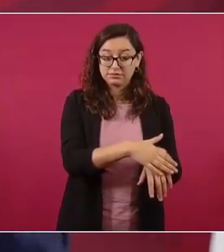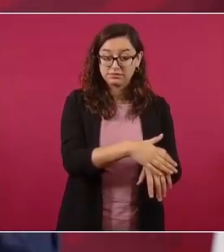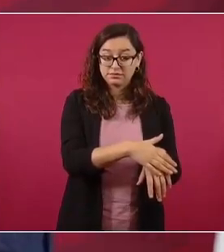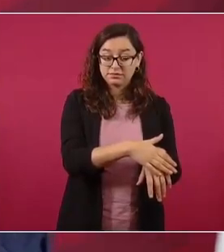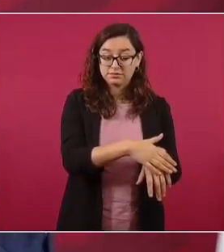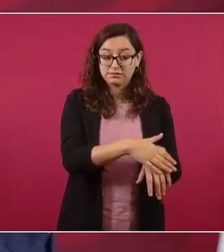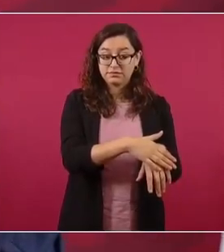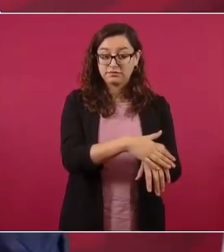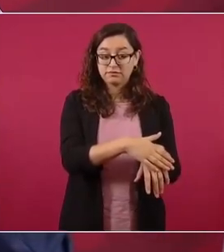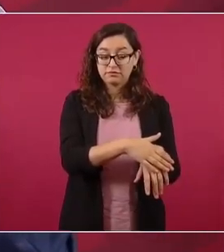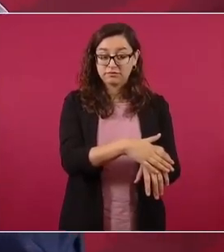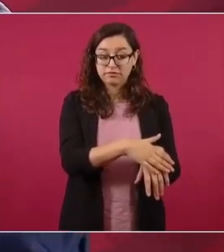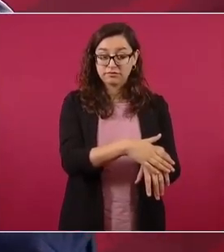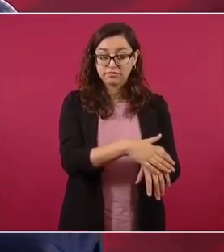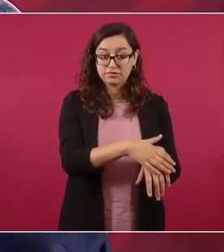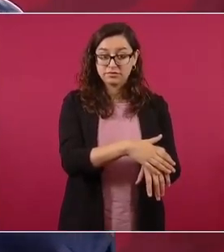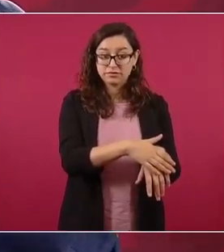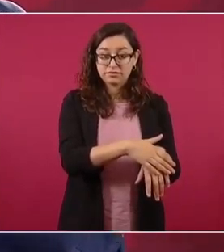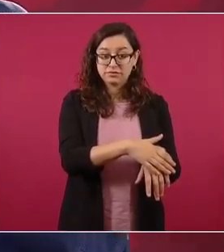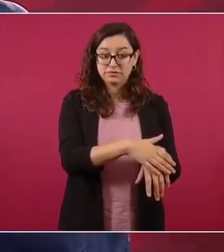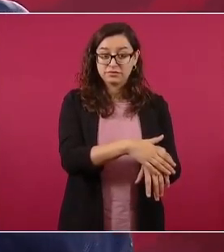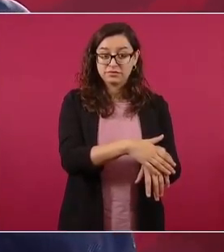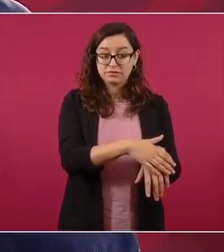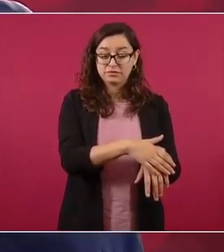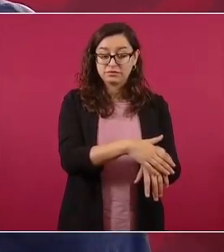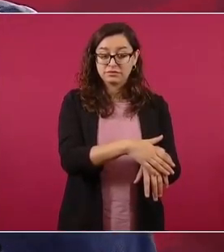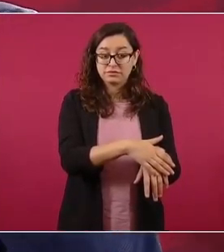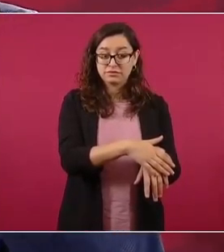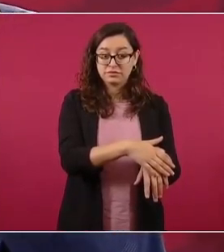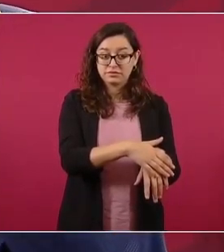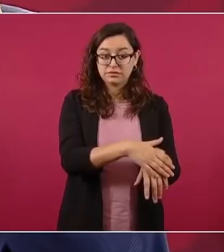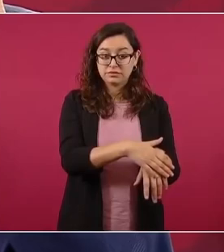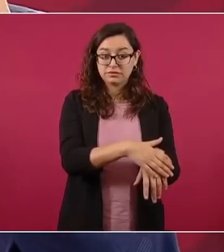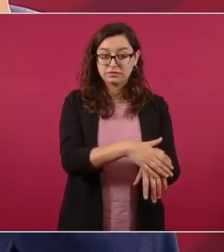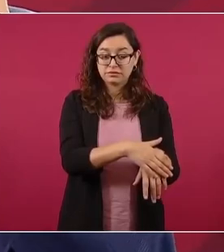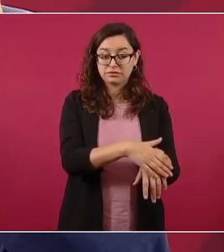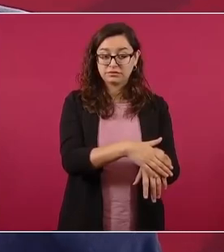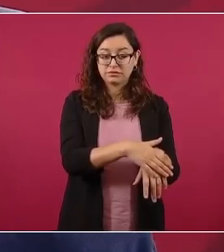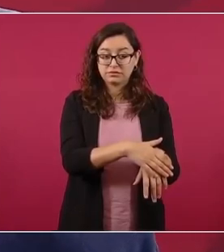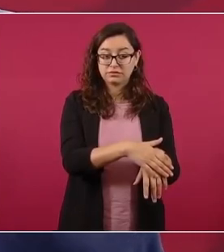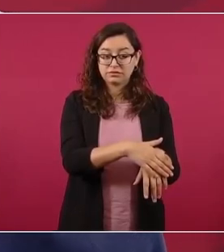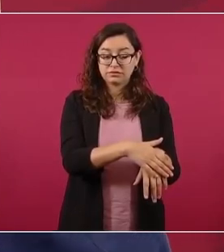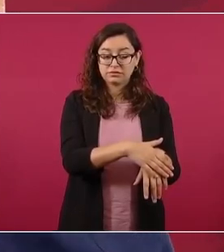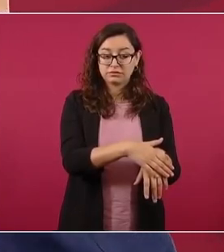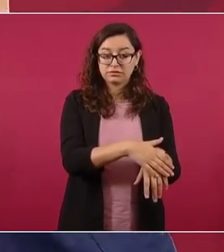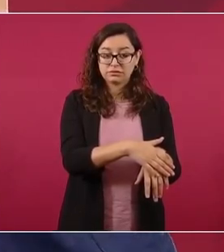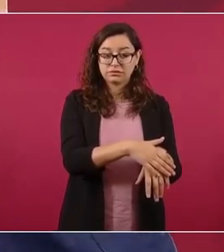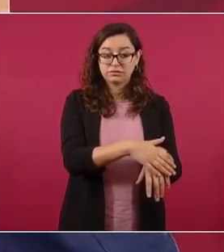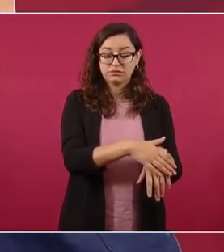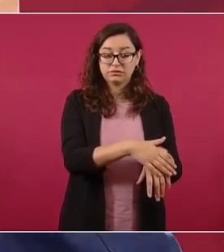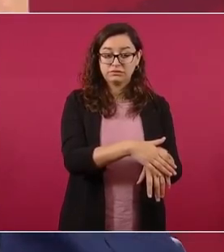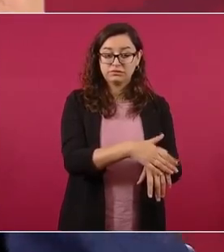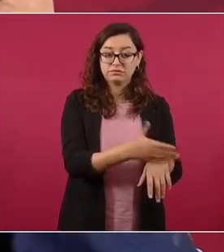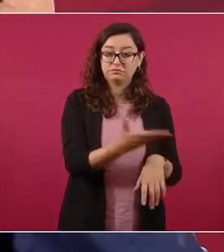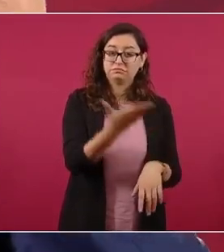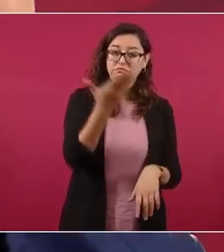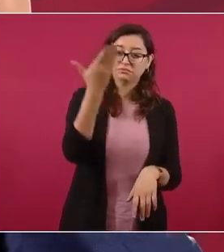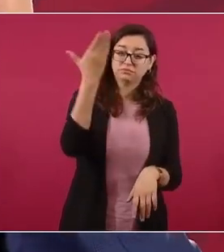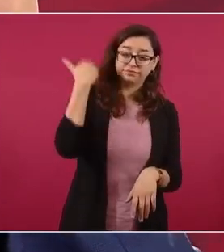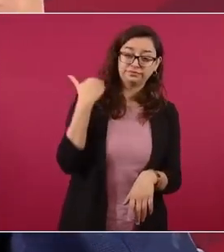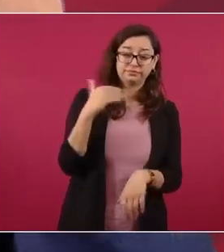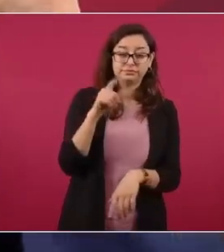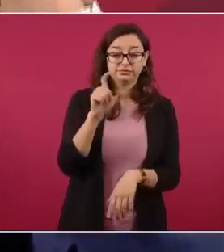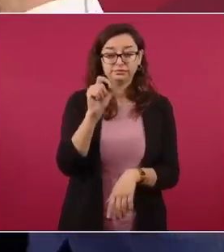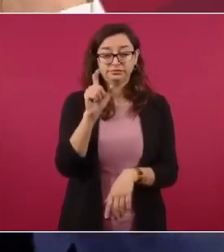20 años,